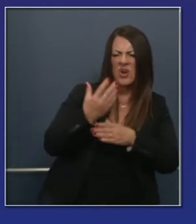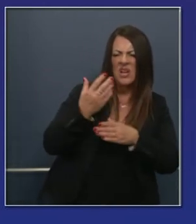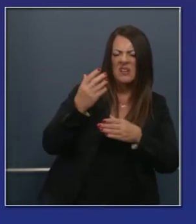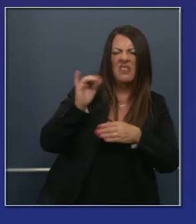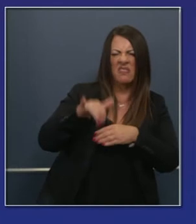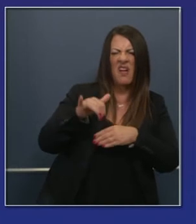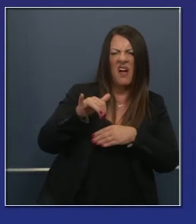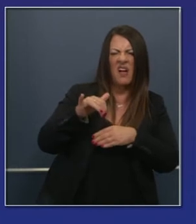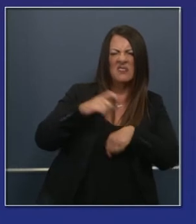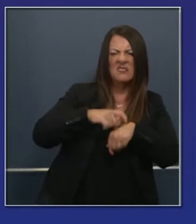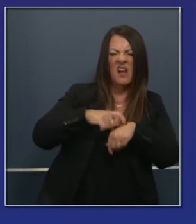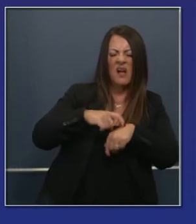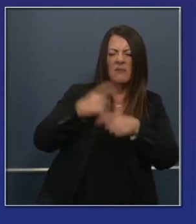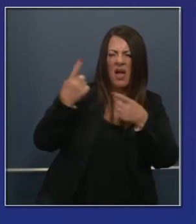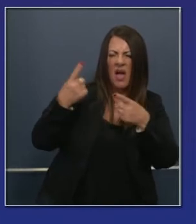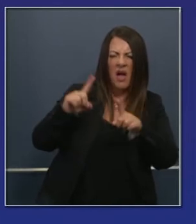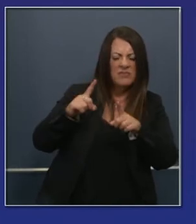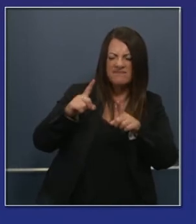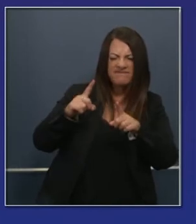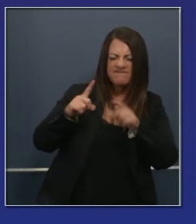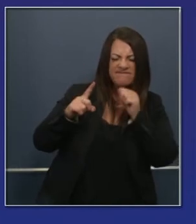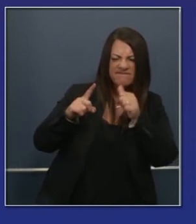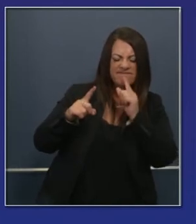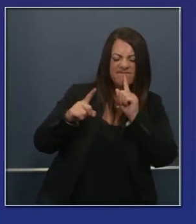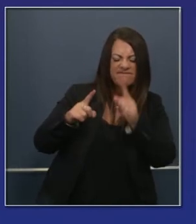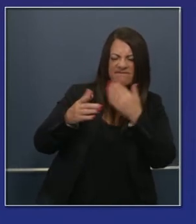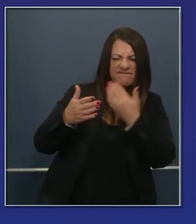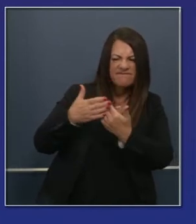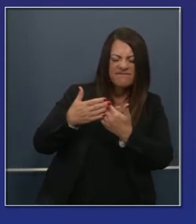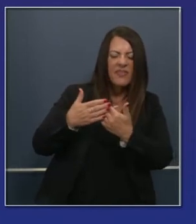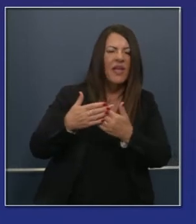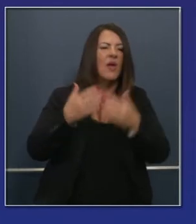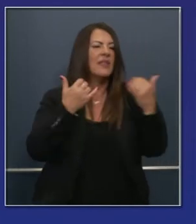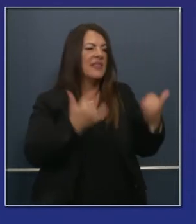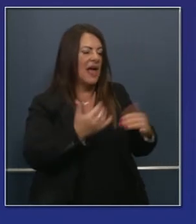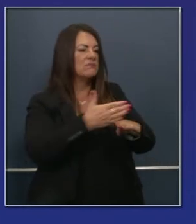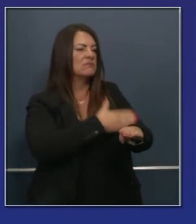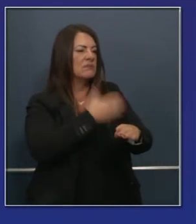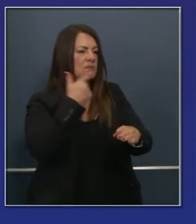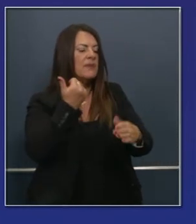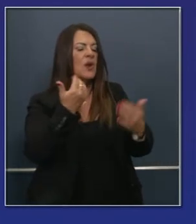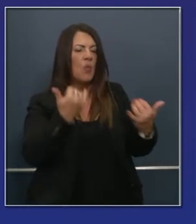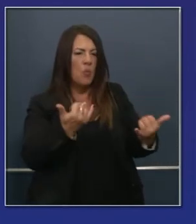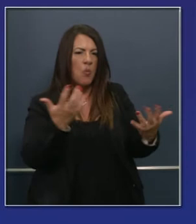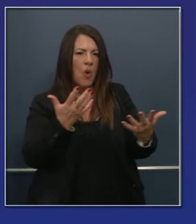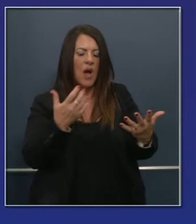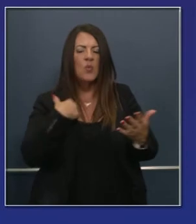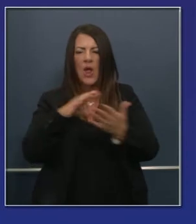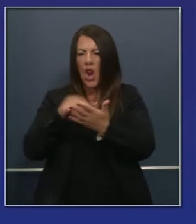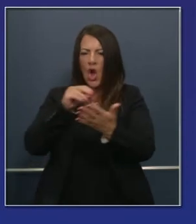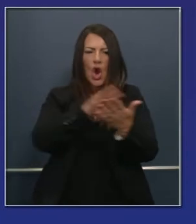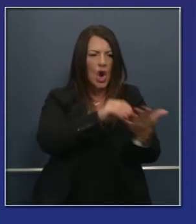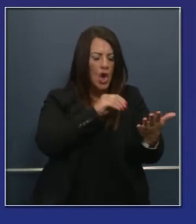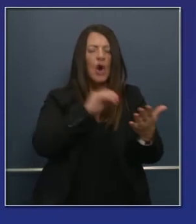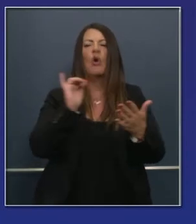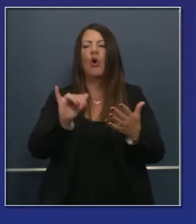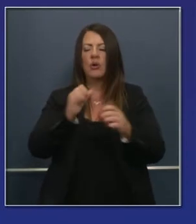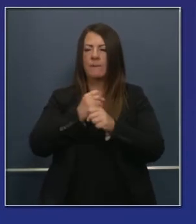funcionaba y qué es lo que no funcionaba también en San Lucas. Qué plataformas y compras